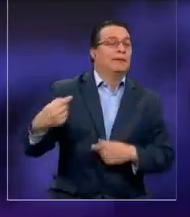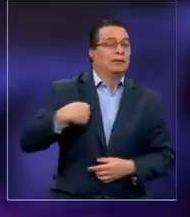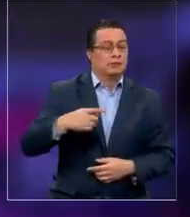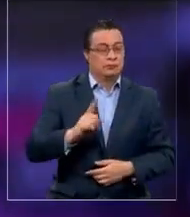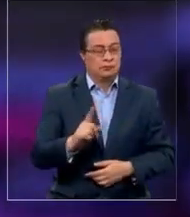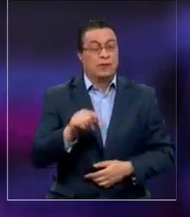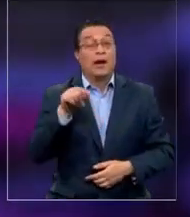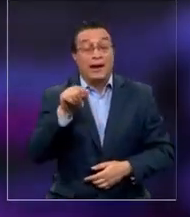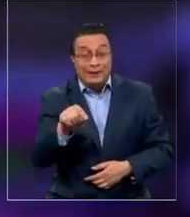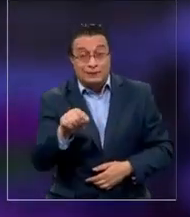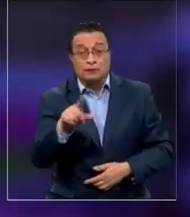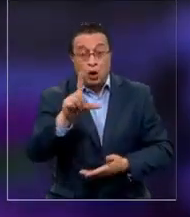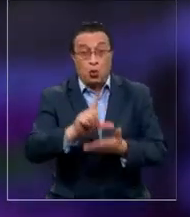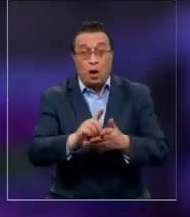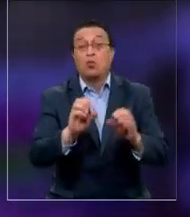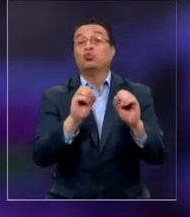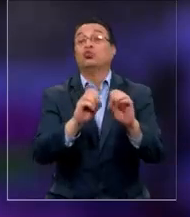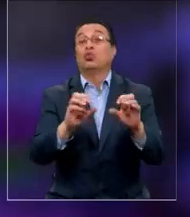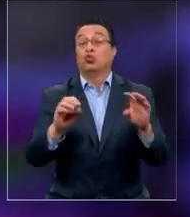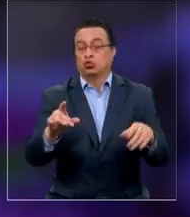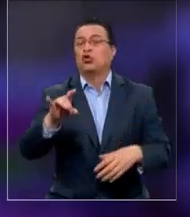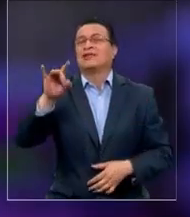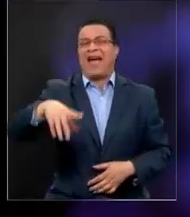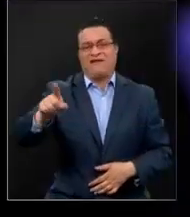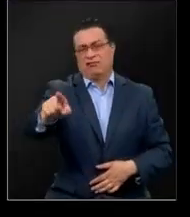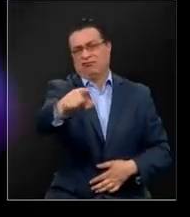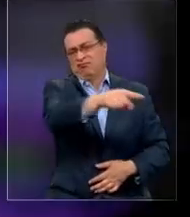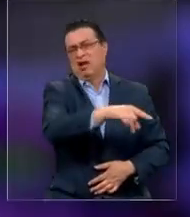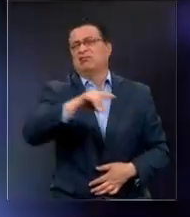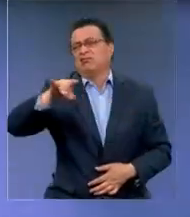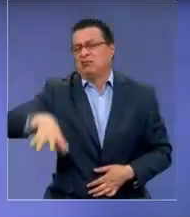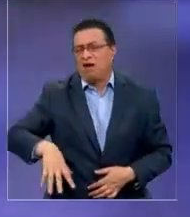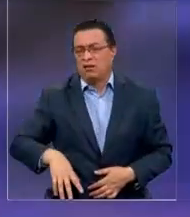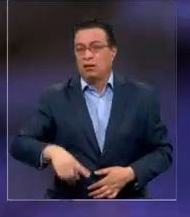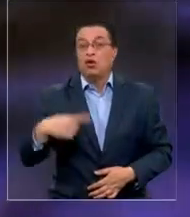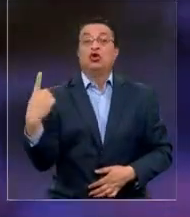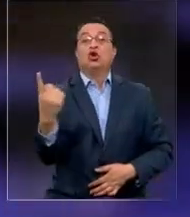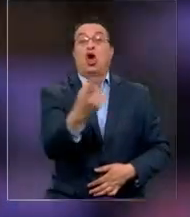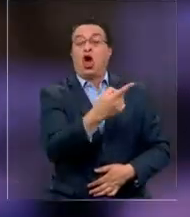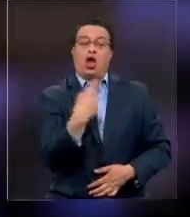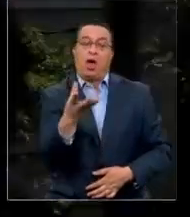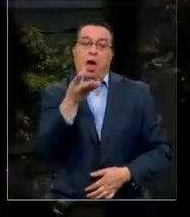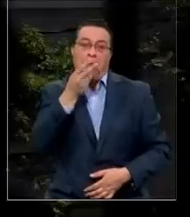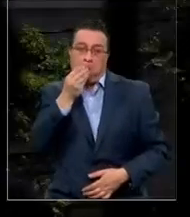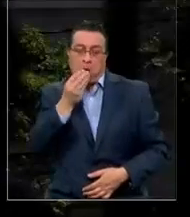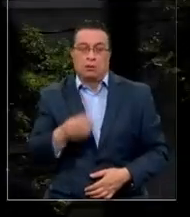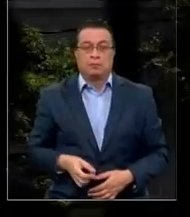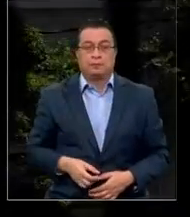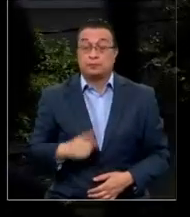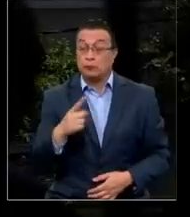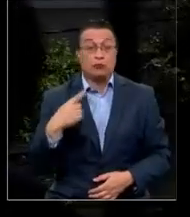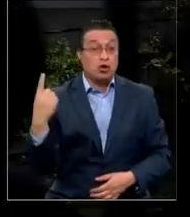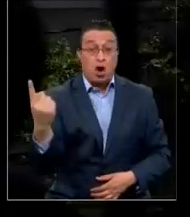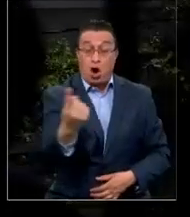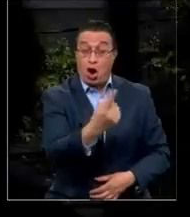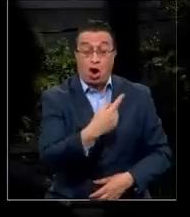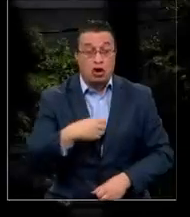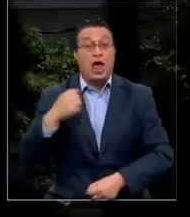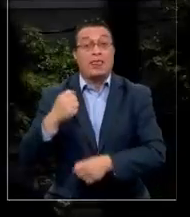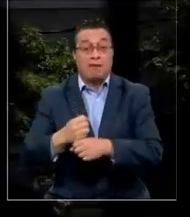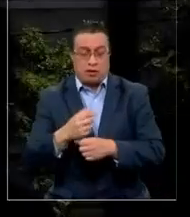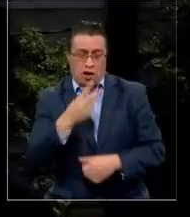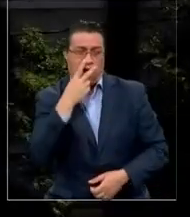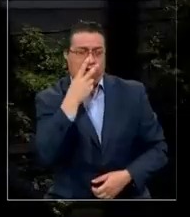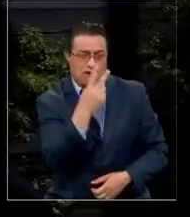asegura que en el lugar varias personas sabían de este hecho, pero finalmente se mantuvo en silencio. Todos los trabajadores lo